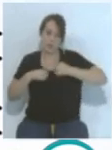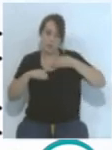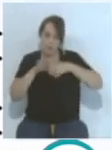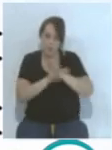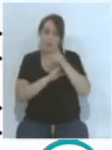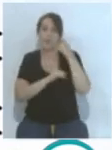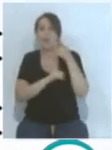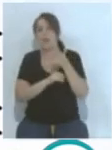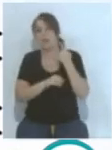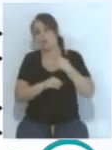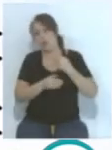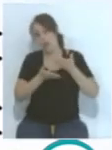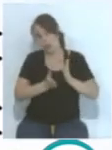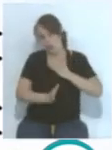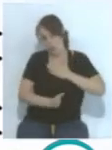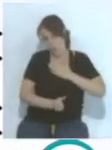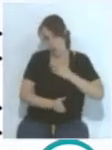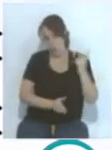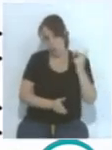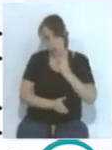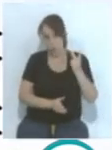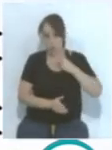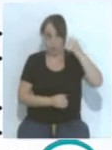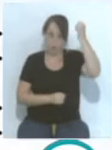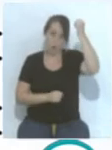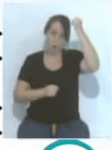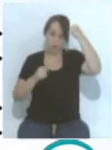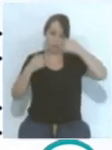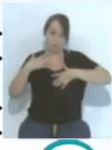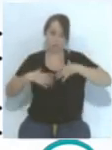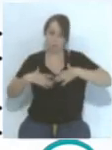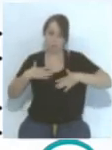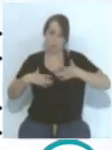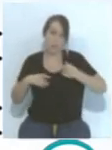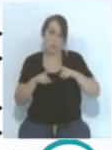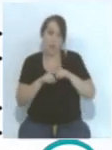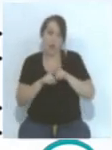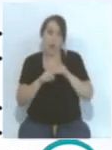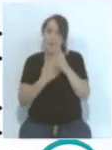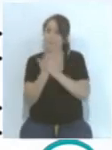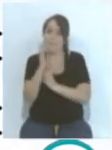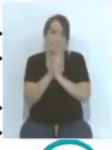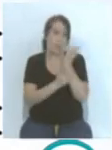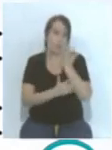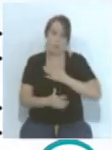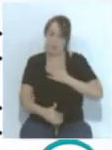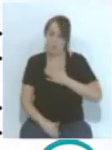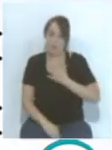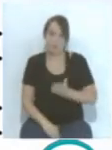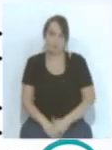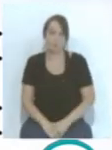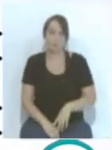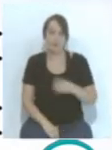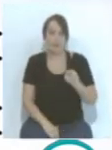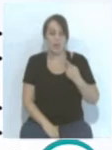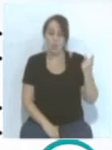duchazo yo y mi hijo, que es mis manos, como yo digo, mi artillería, pues ahí nos dimos un baño para